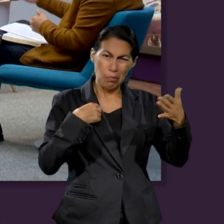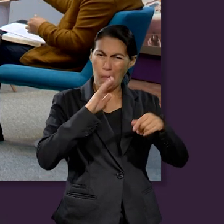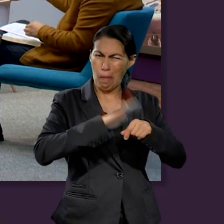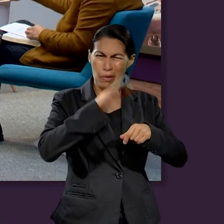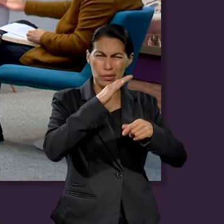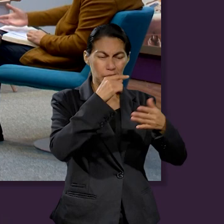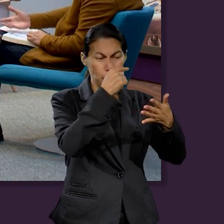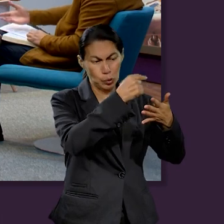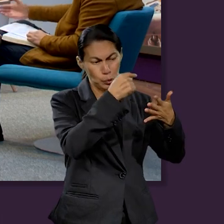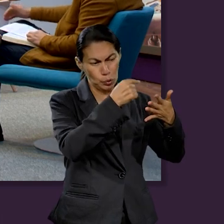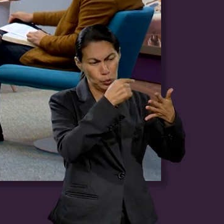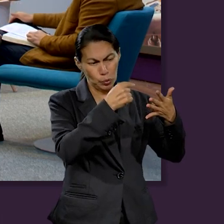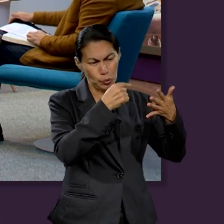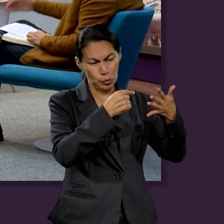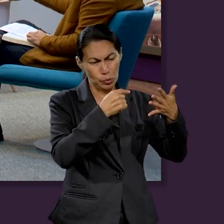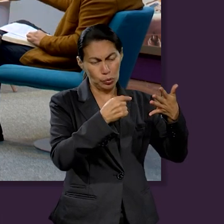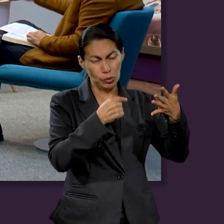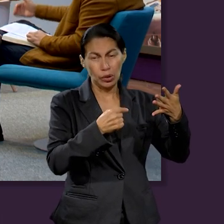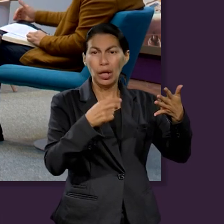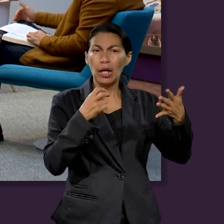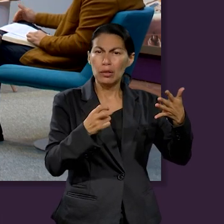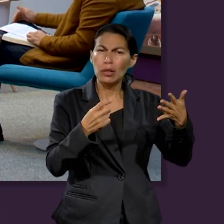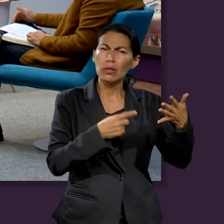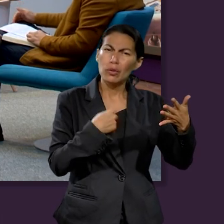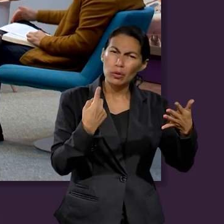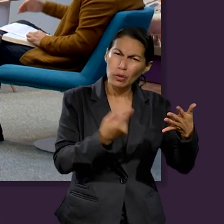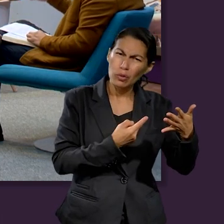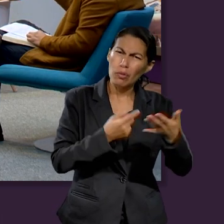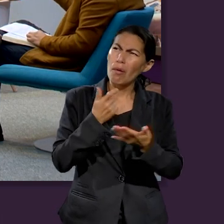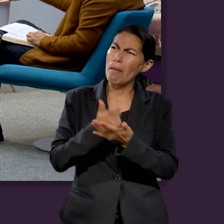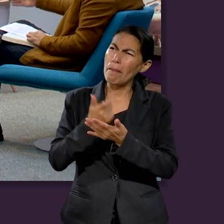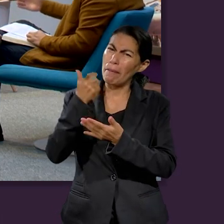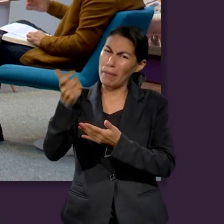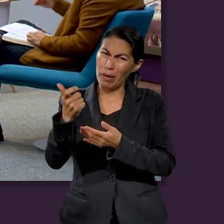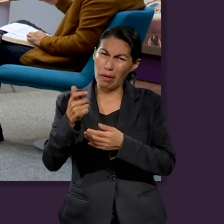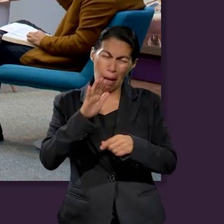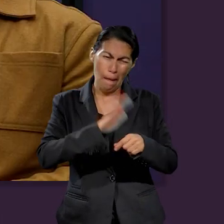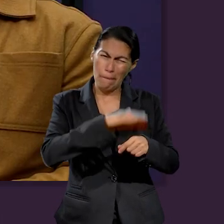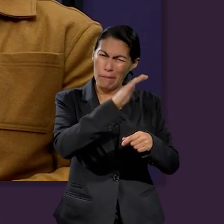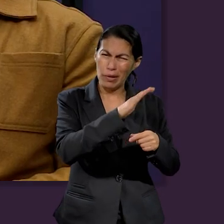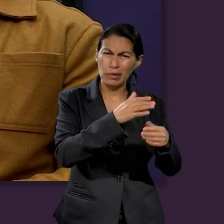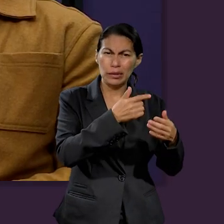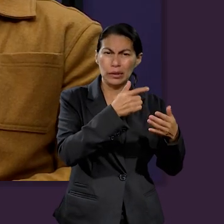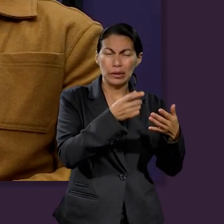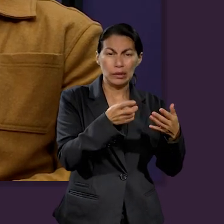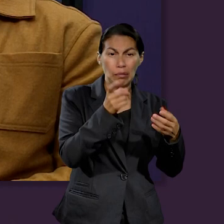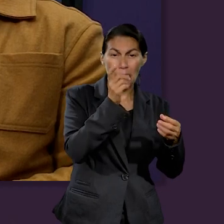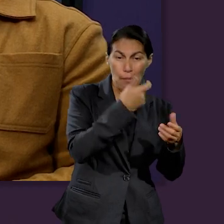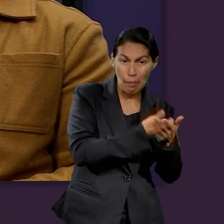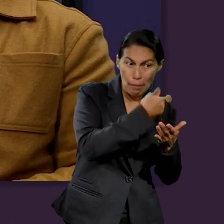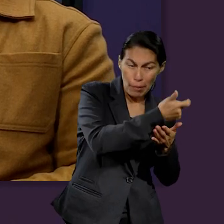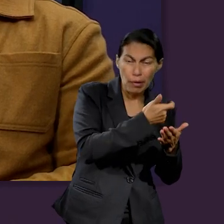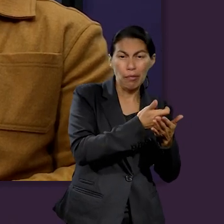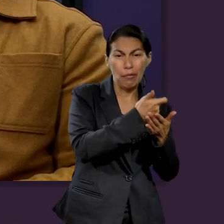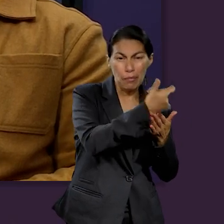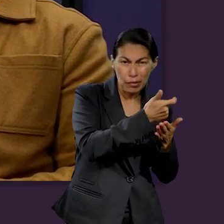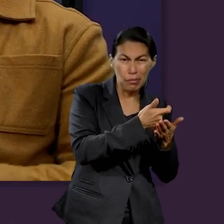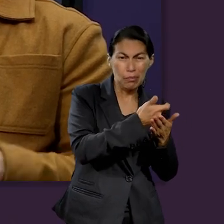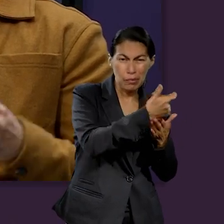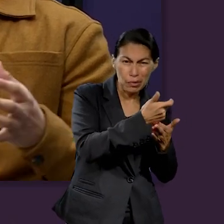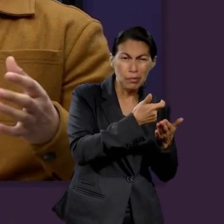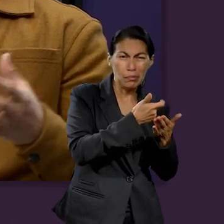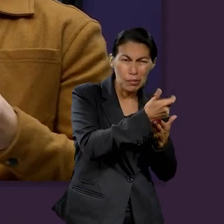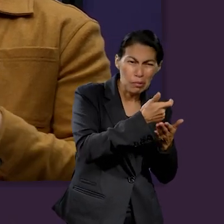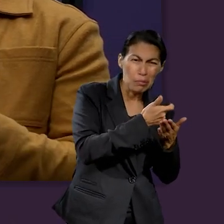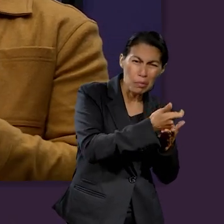pongámonos todas nuestras deudas de mayor a menor y de ahí pues nosotros ir pagando de la mayor a la menor y pues